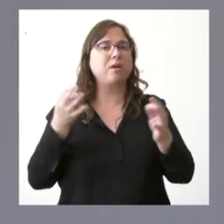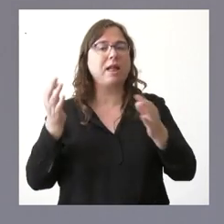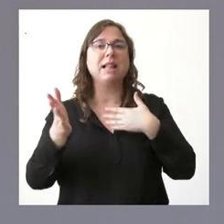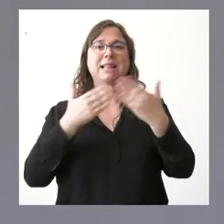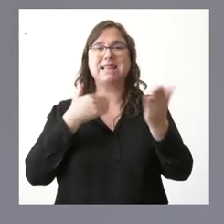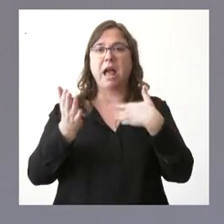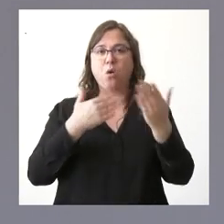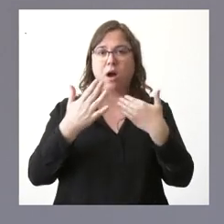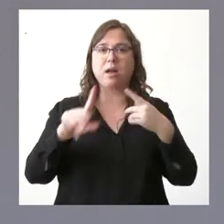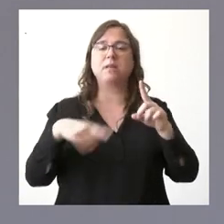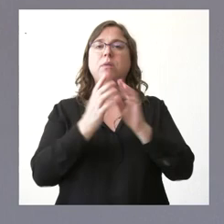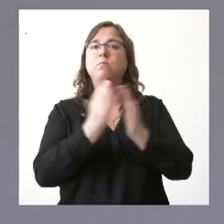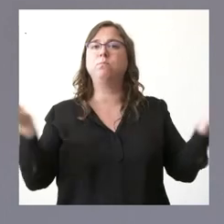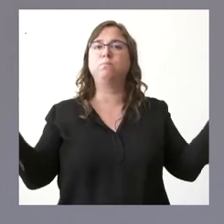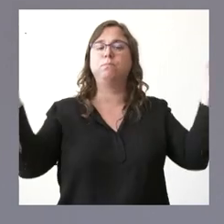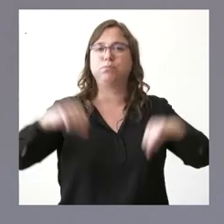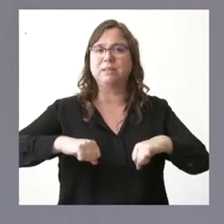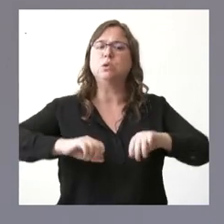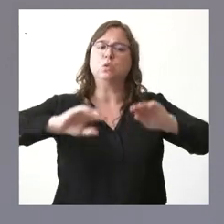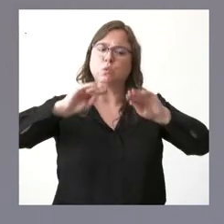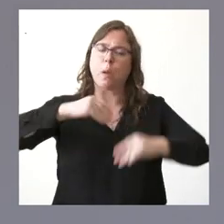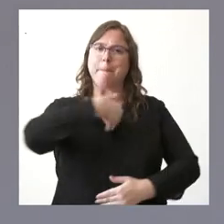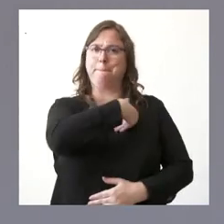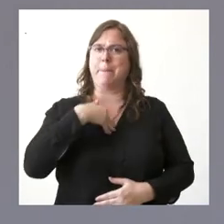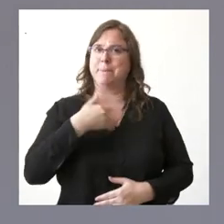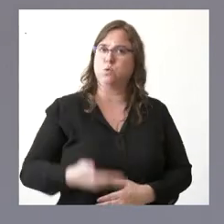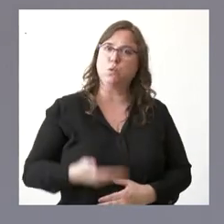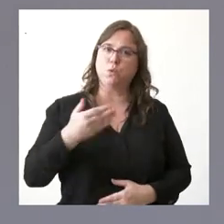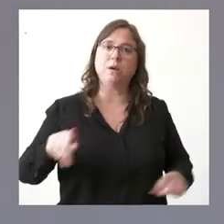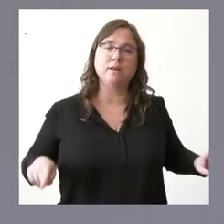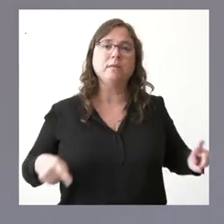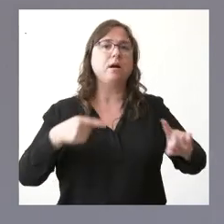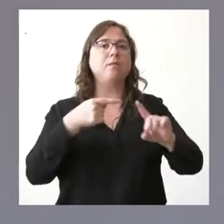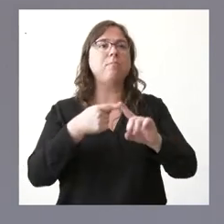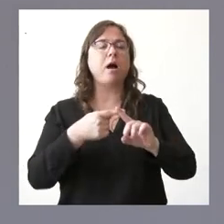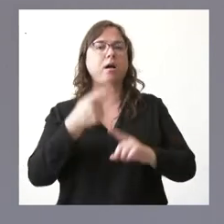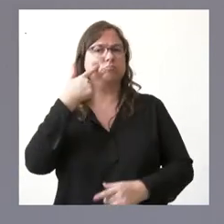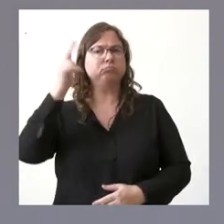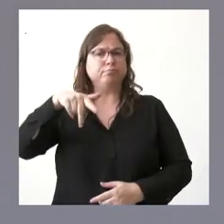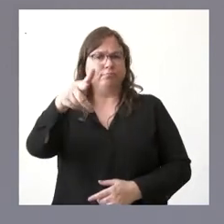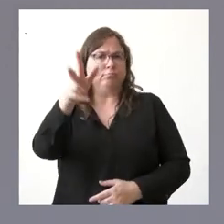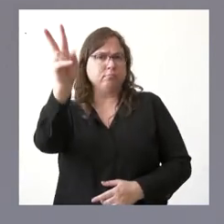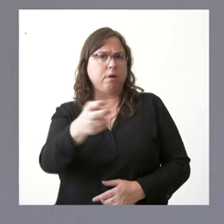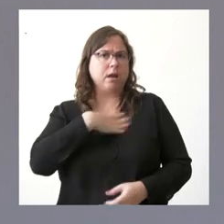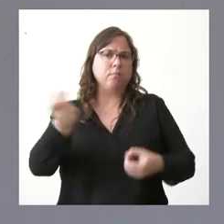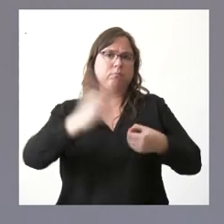el poder dialogar y poder acordar reconociendo su importante papel y también reconociendo la legitimidad de sus actuales